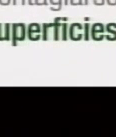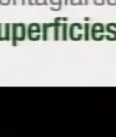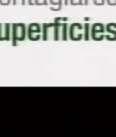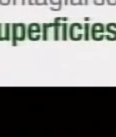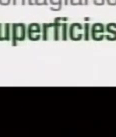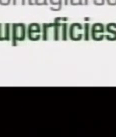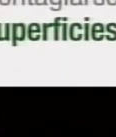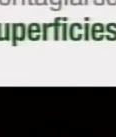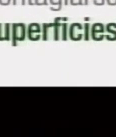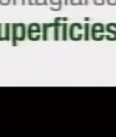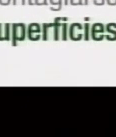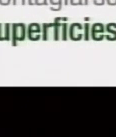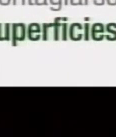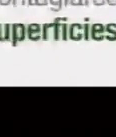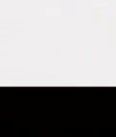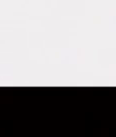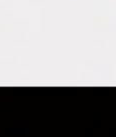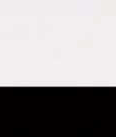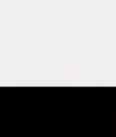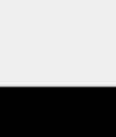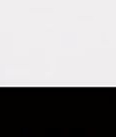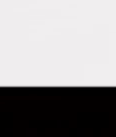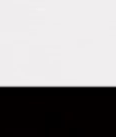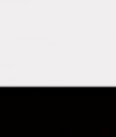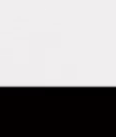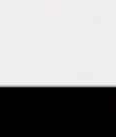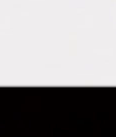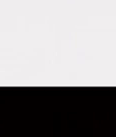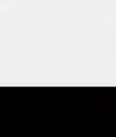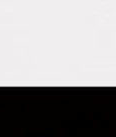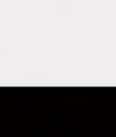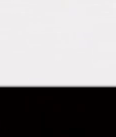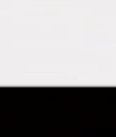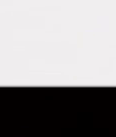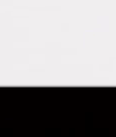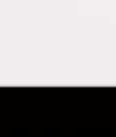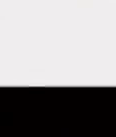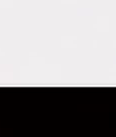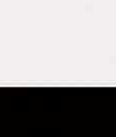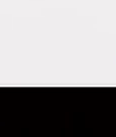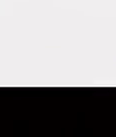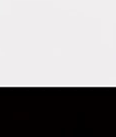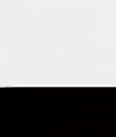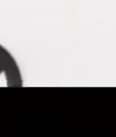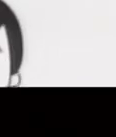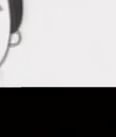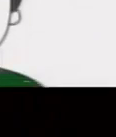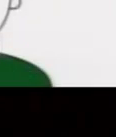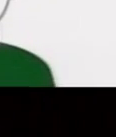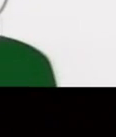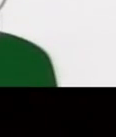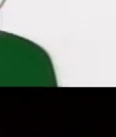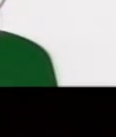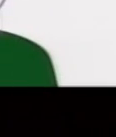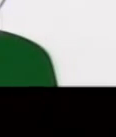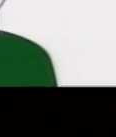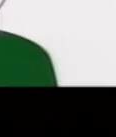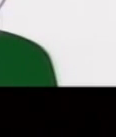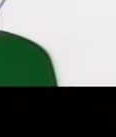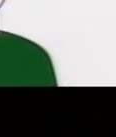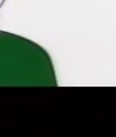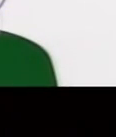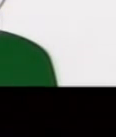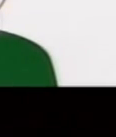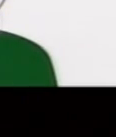contagiarse si tocan objetos y superficies y luego se tocan los ojos, la nariz o la boca, o si están